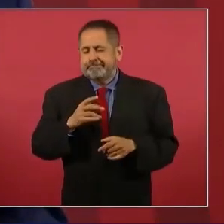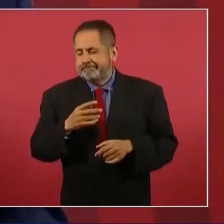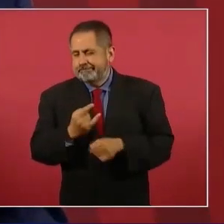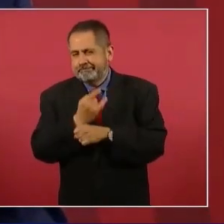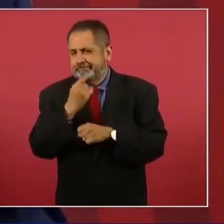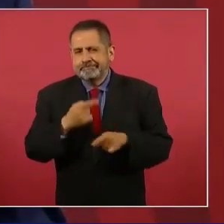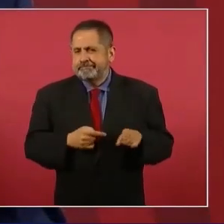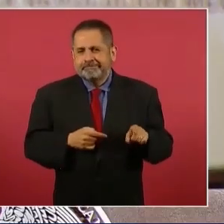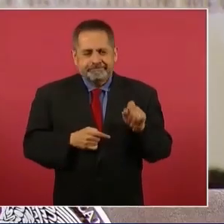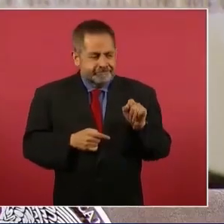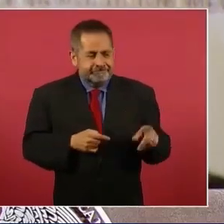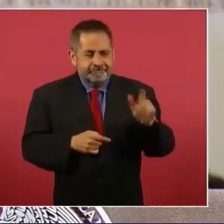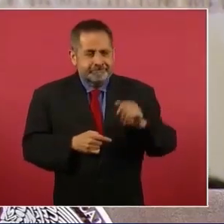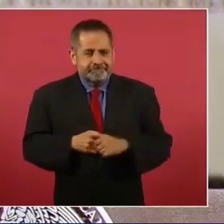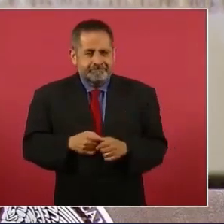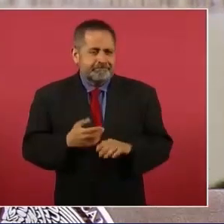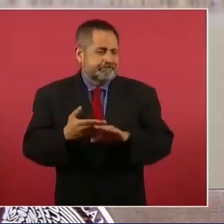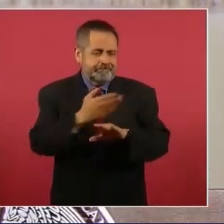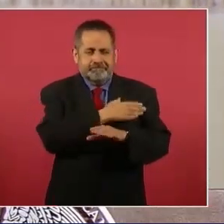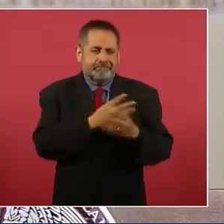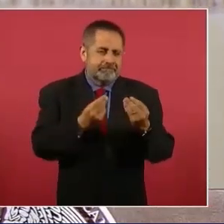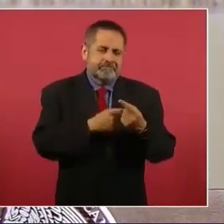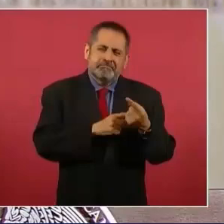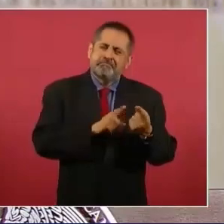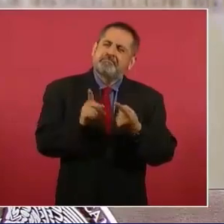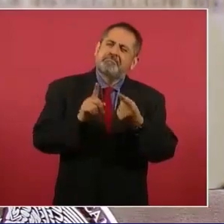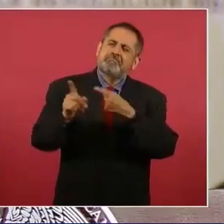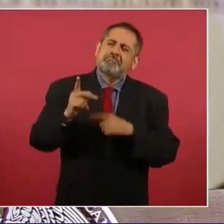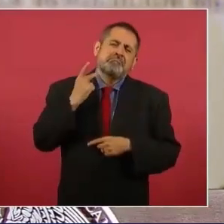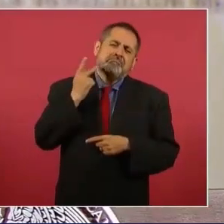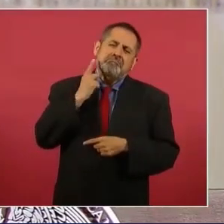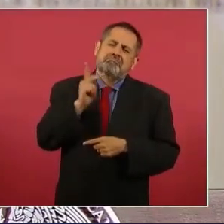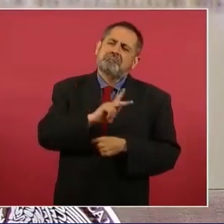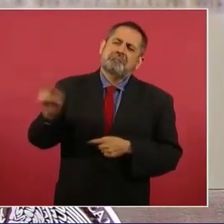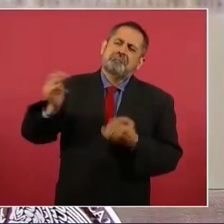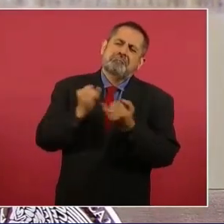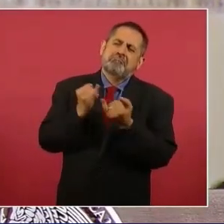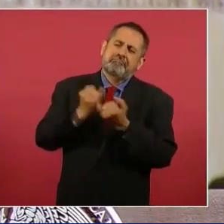mucho, todos son iguales.